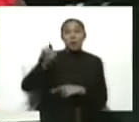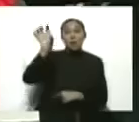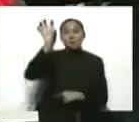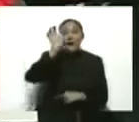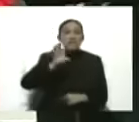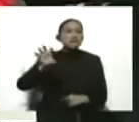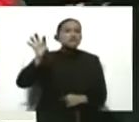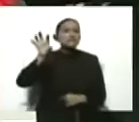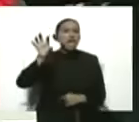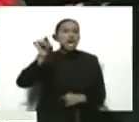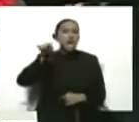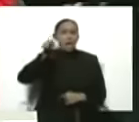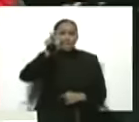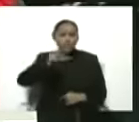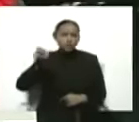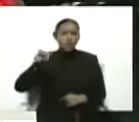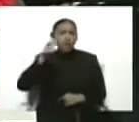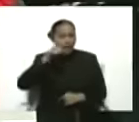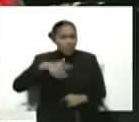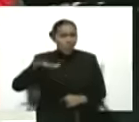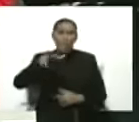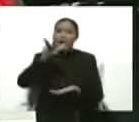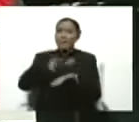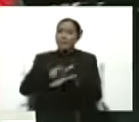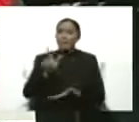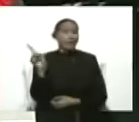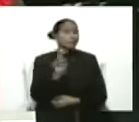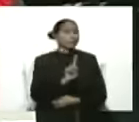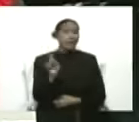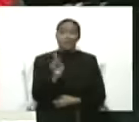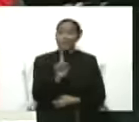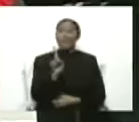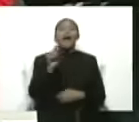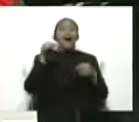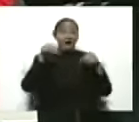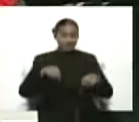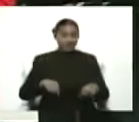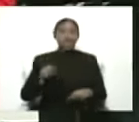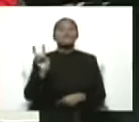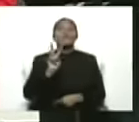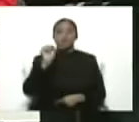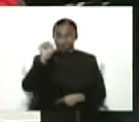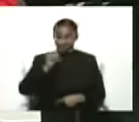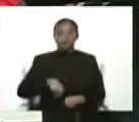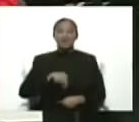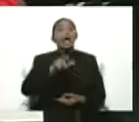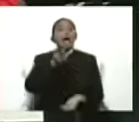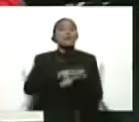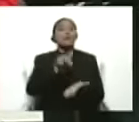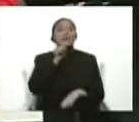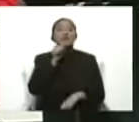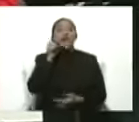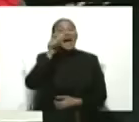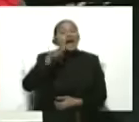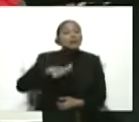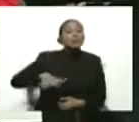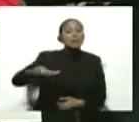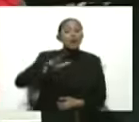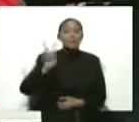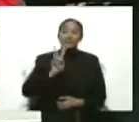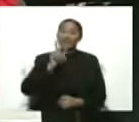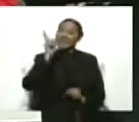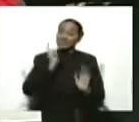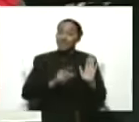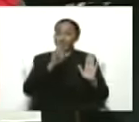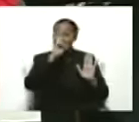oficinas, aquí no, aquí la aprobó el pueblo de Venezuela y hay que respetarla. Aquí hay